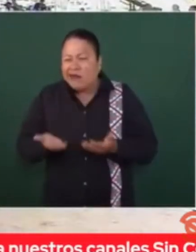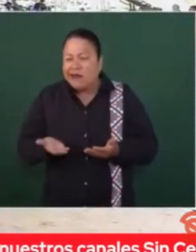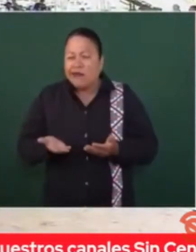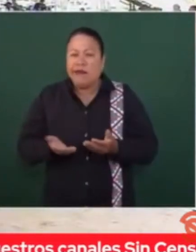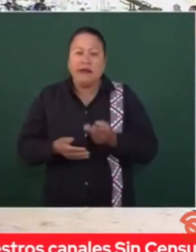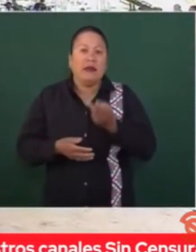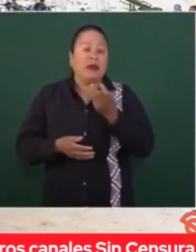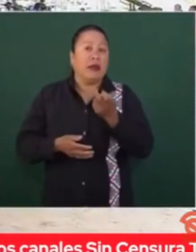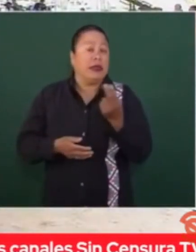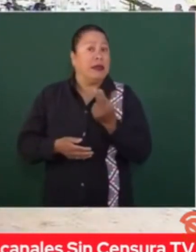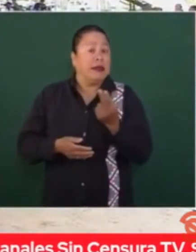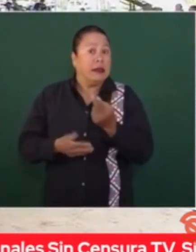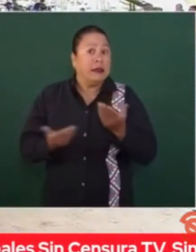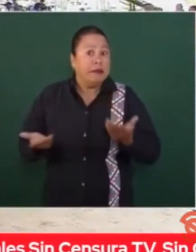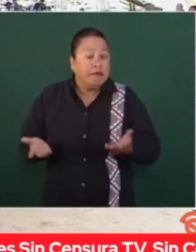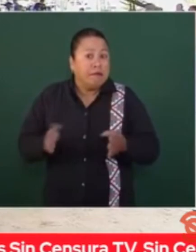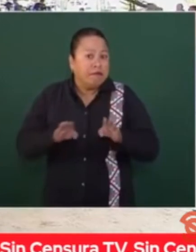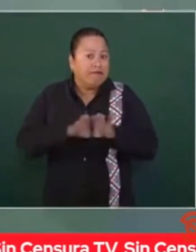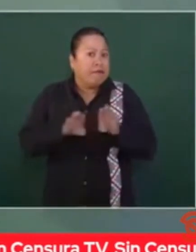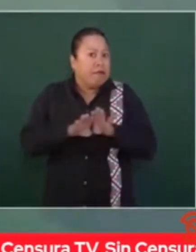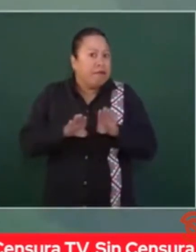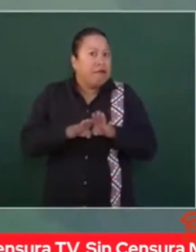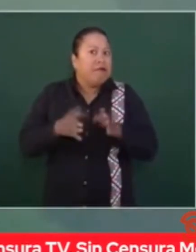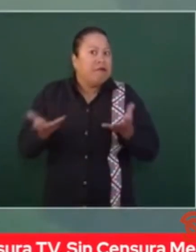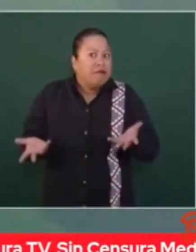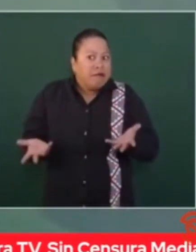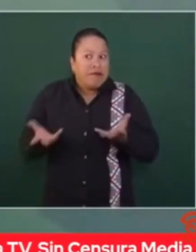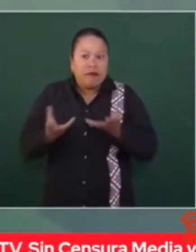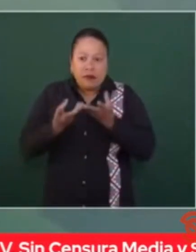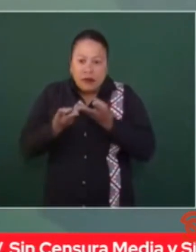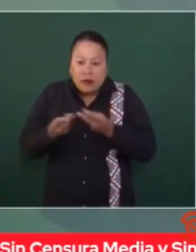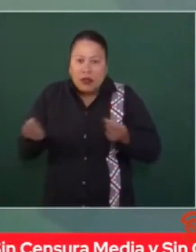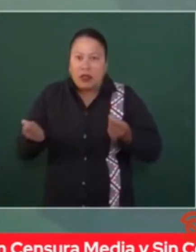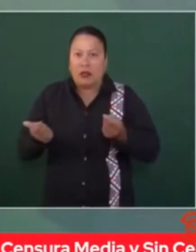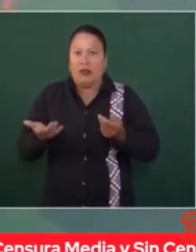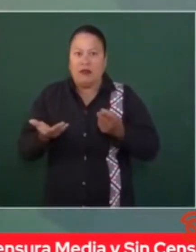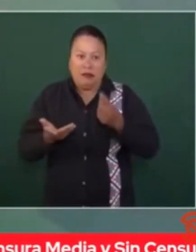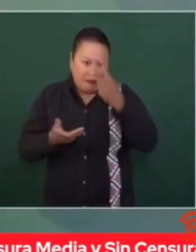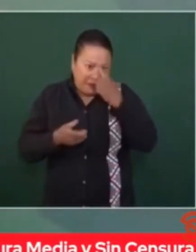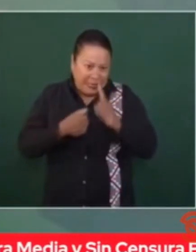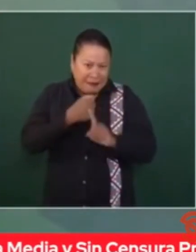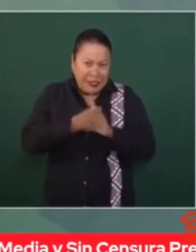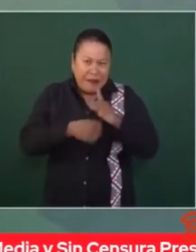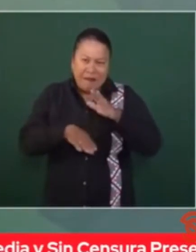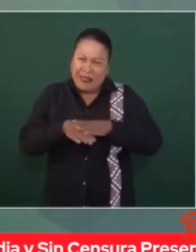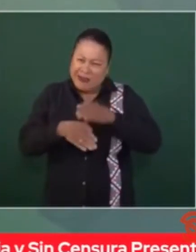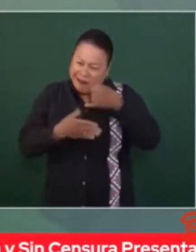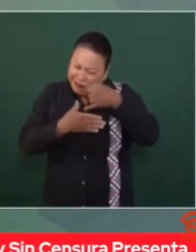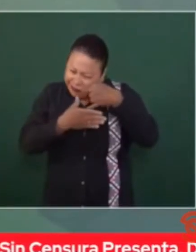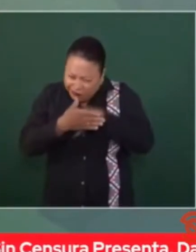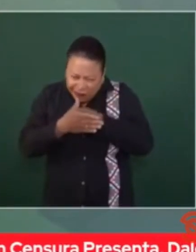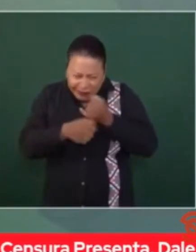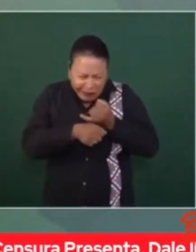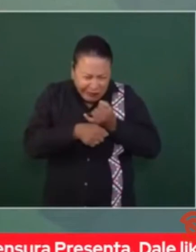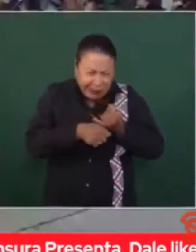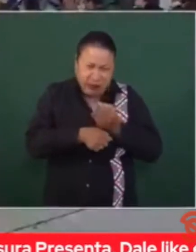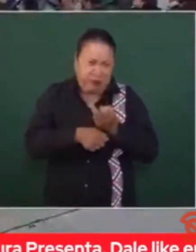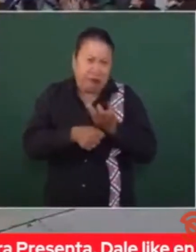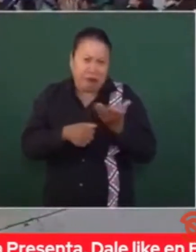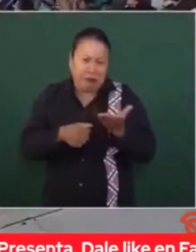hay que ver cómo resolvemos el problema de fondo. Y en eso estamos, básicamente.